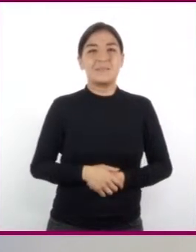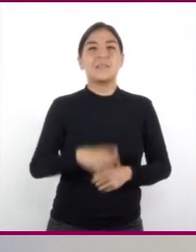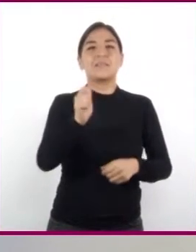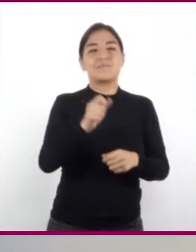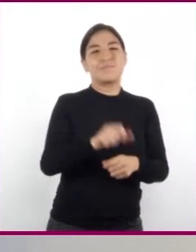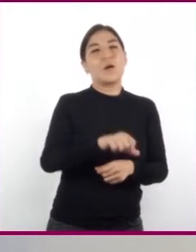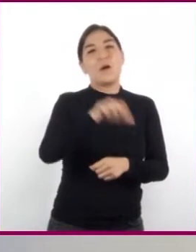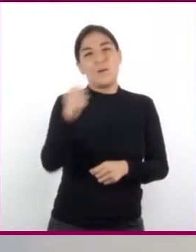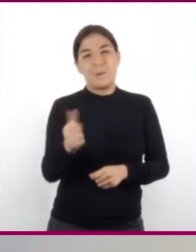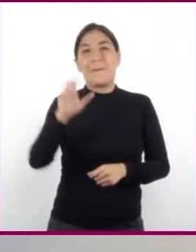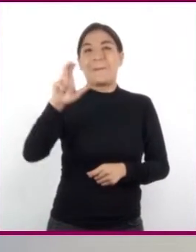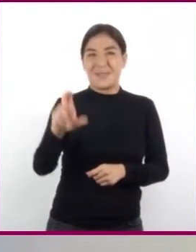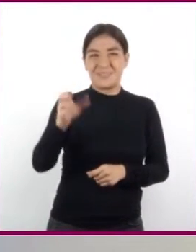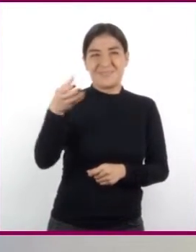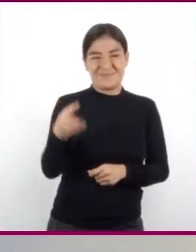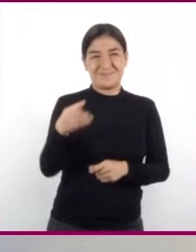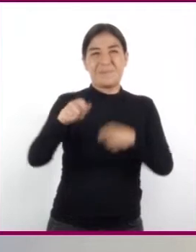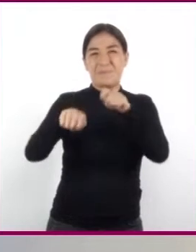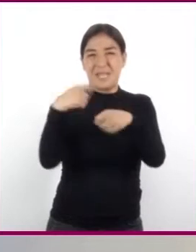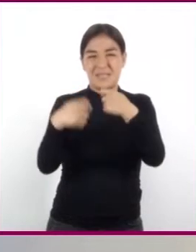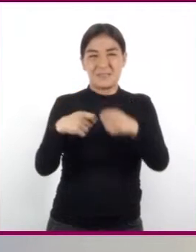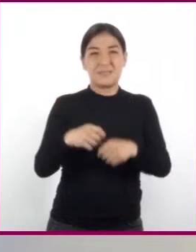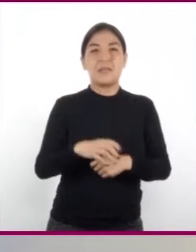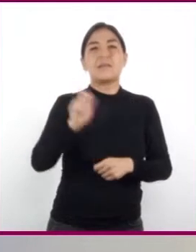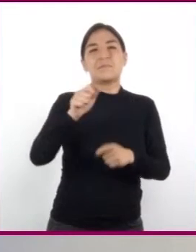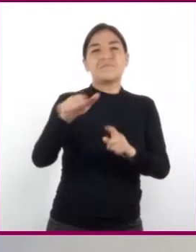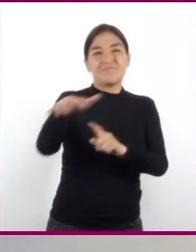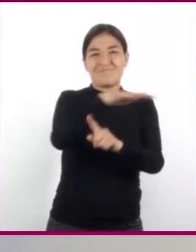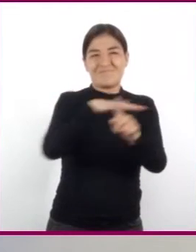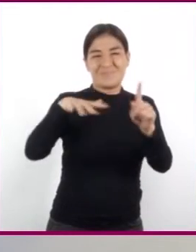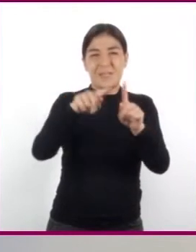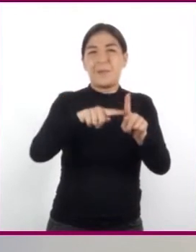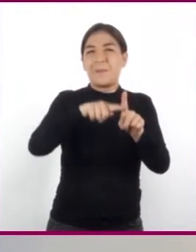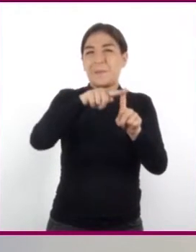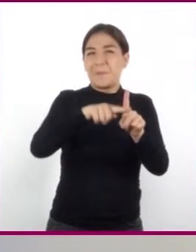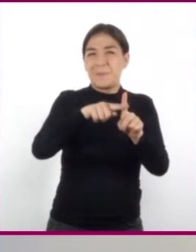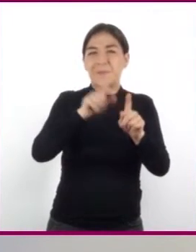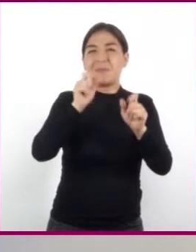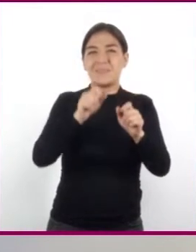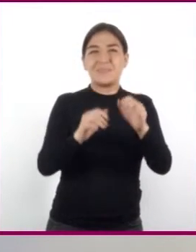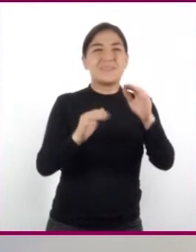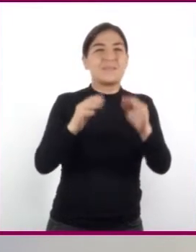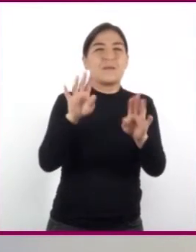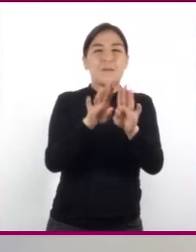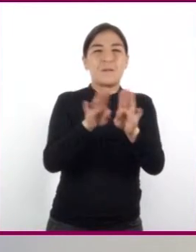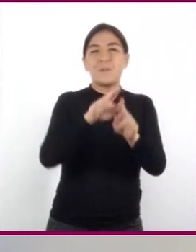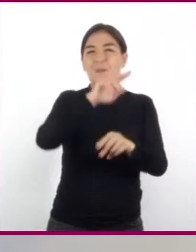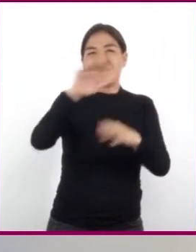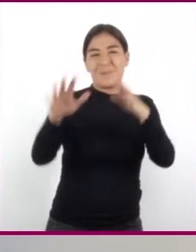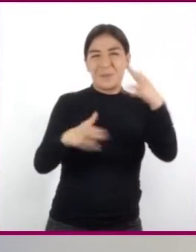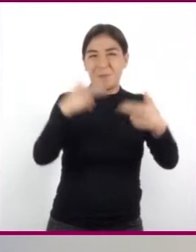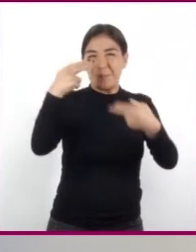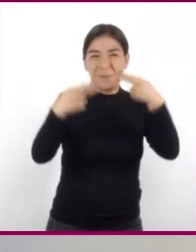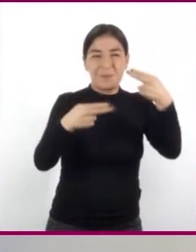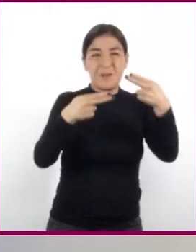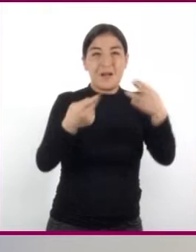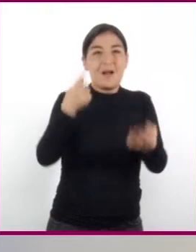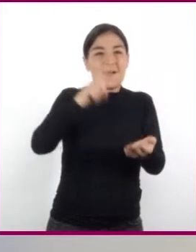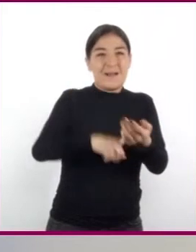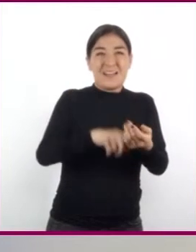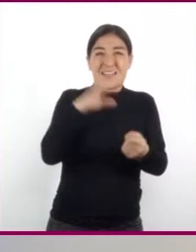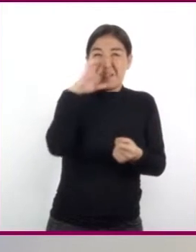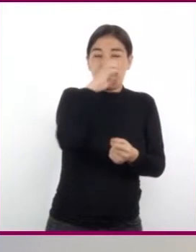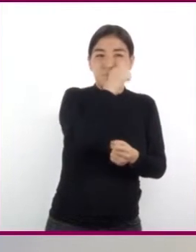contrario, si la temperatura del medio ambiente es muy alta, nuestro cuerpo produce sudor,